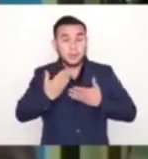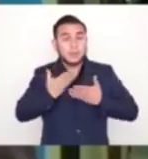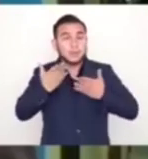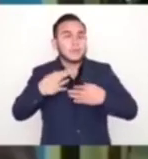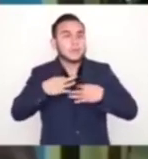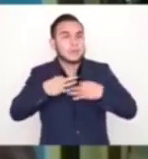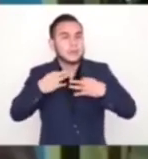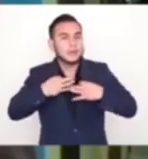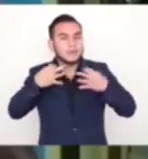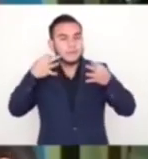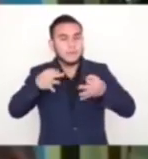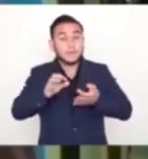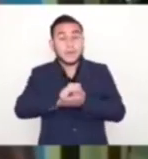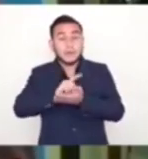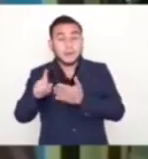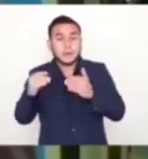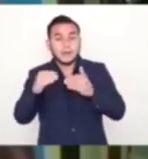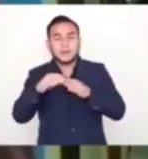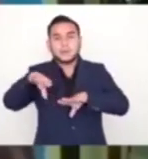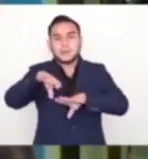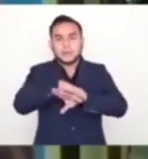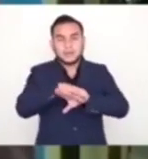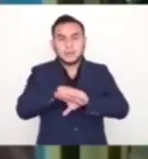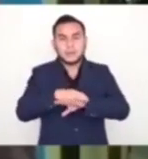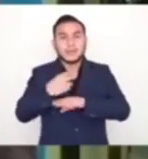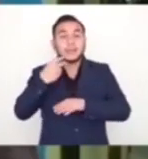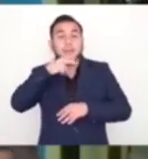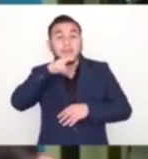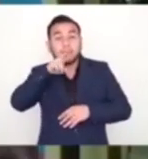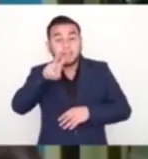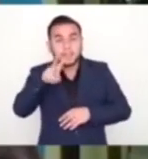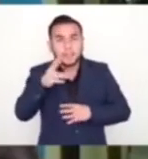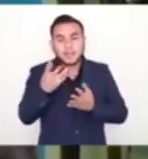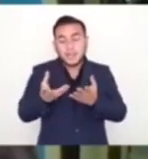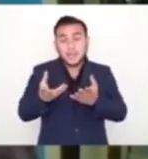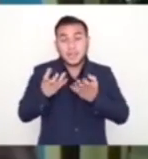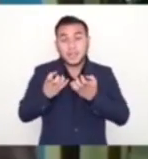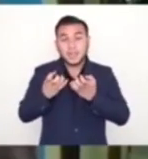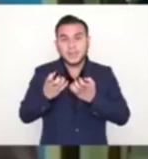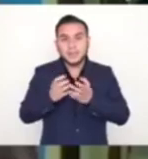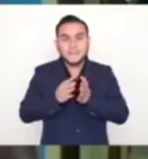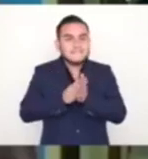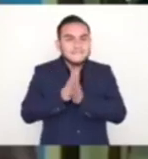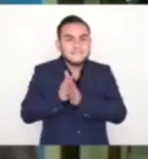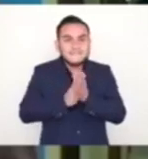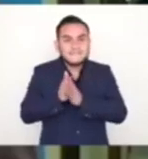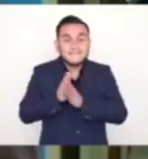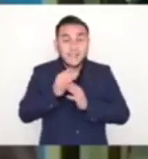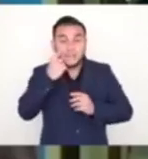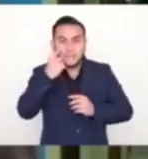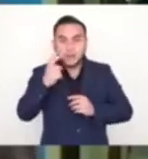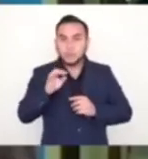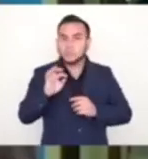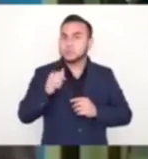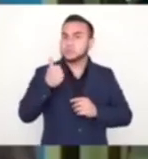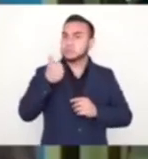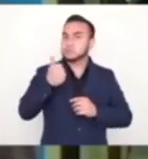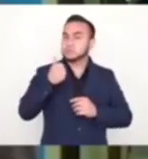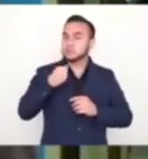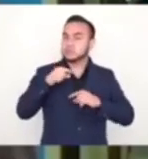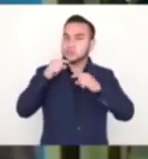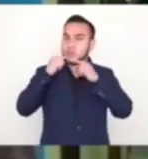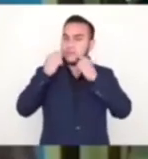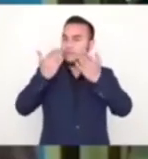Es decir, y el FMLN pretende beneficiarse del impacto social que este tipo de medidas